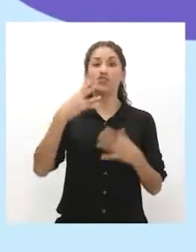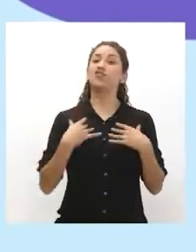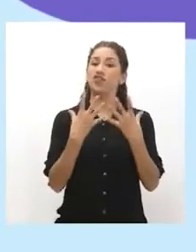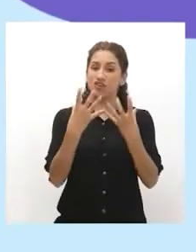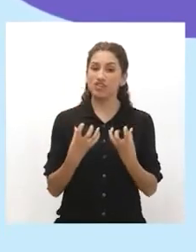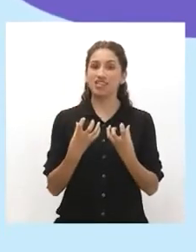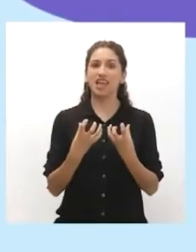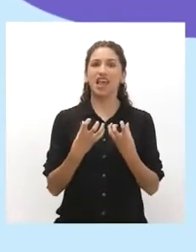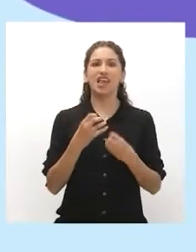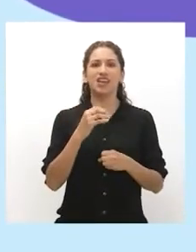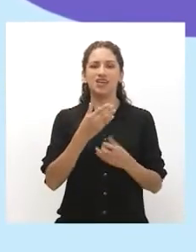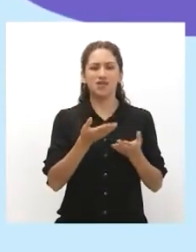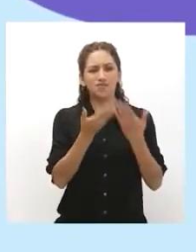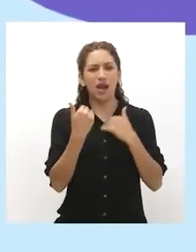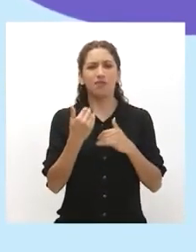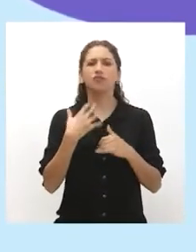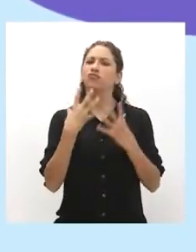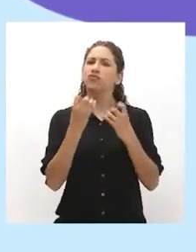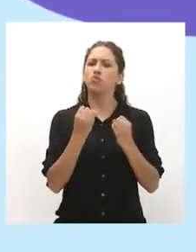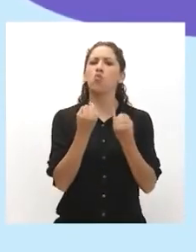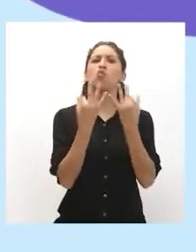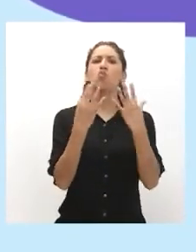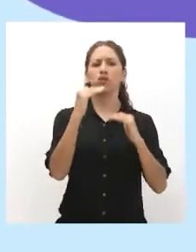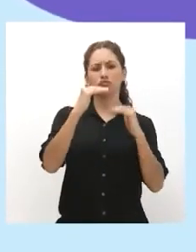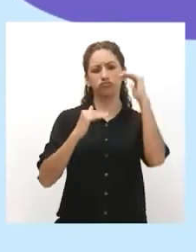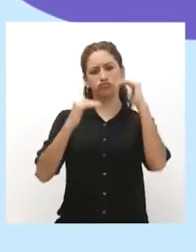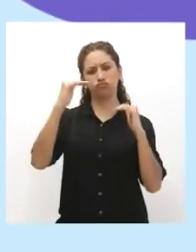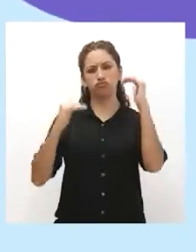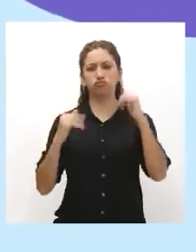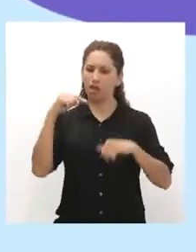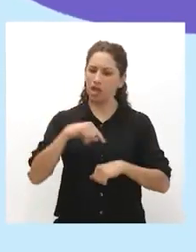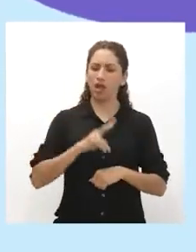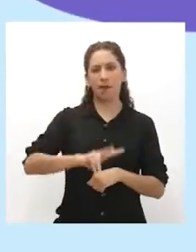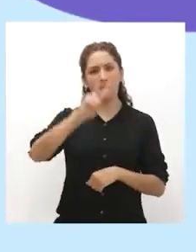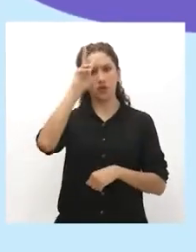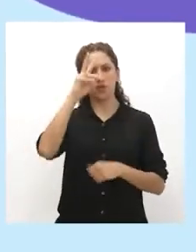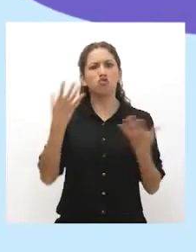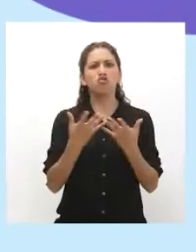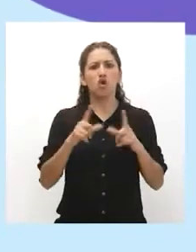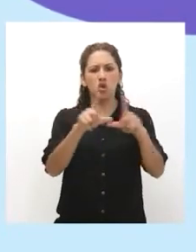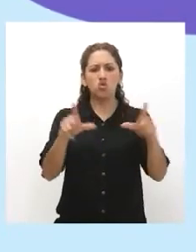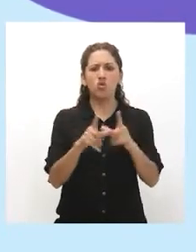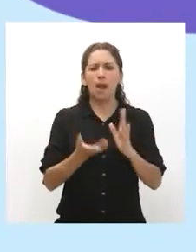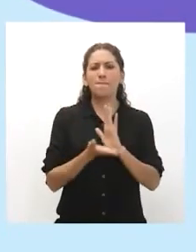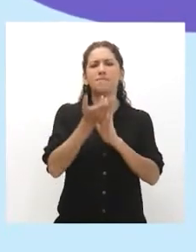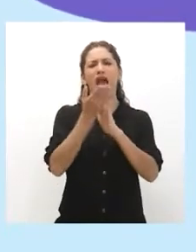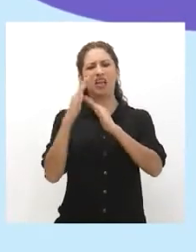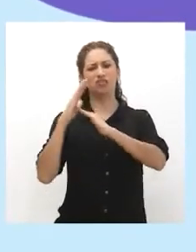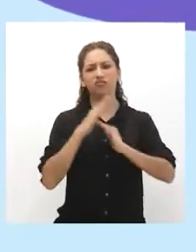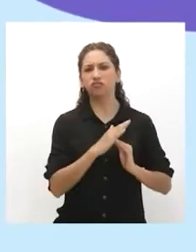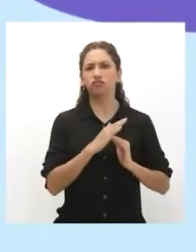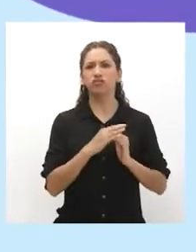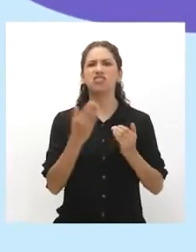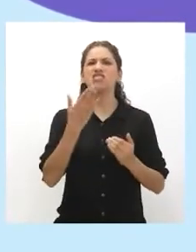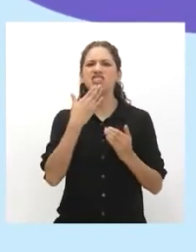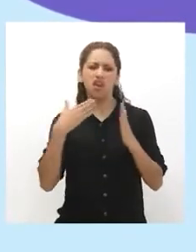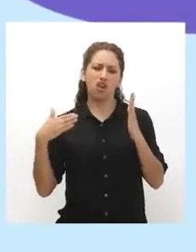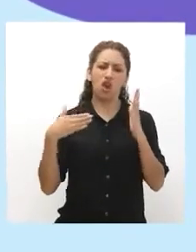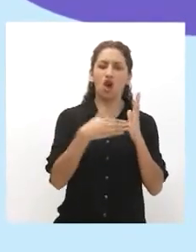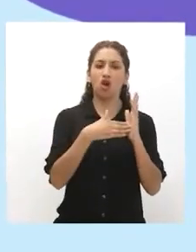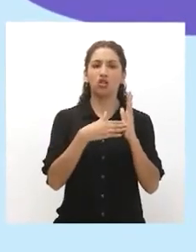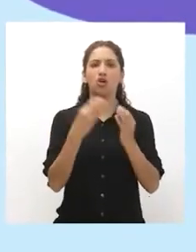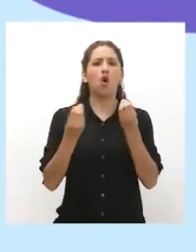conocer las cifras de discriminación racial en el país. ¿En qué lugares se da más? ¿Contra quiénes?